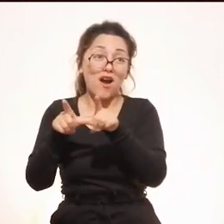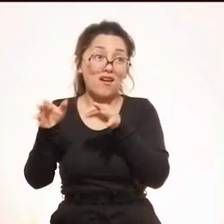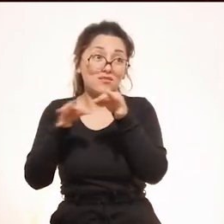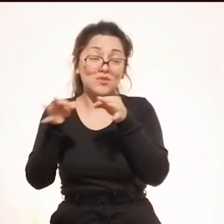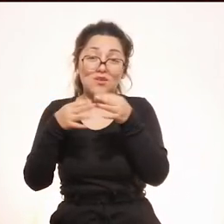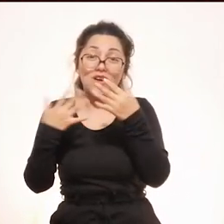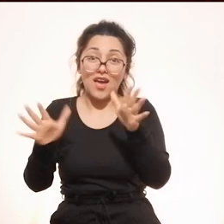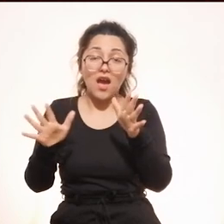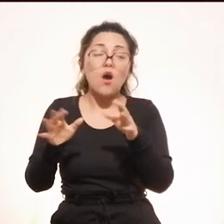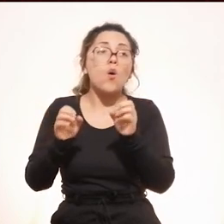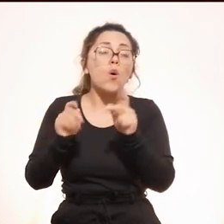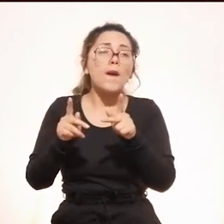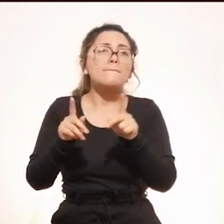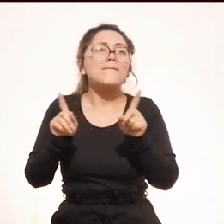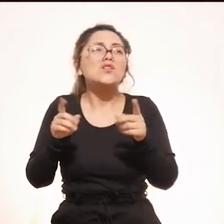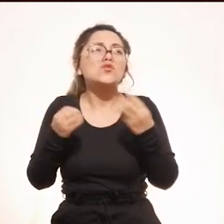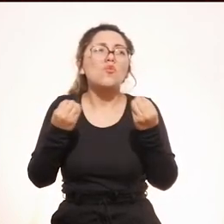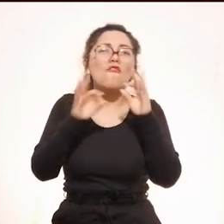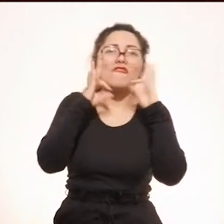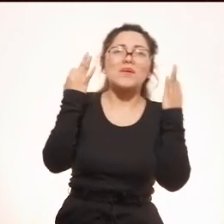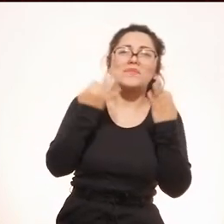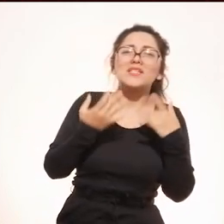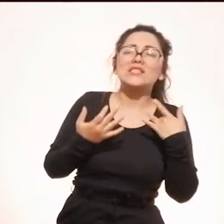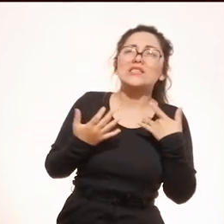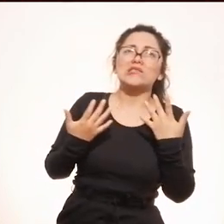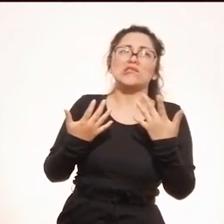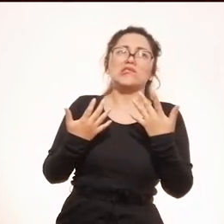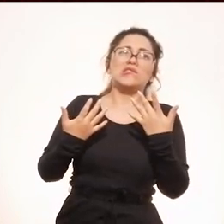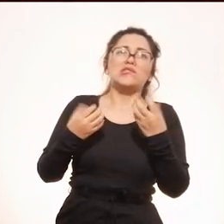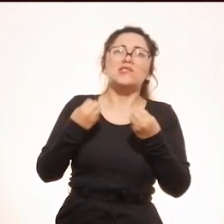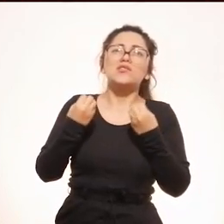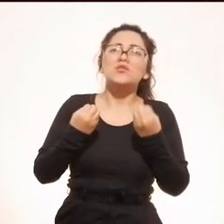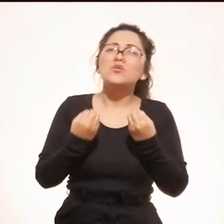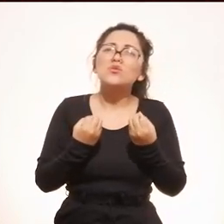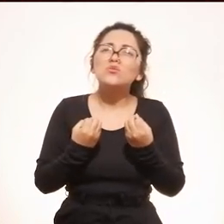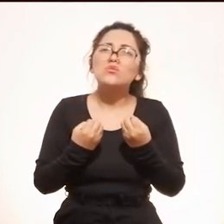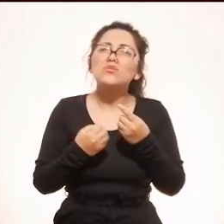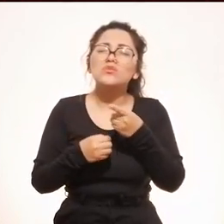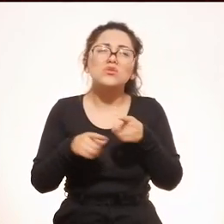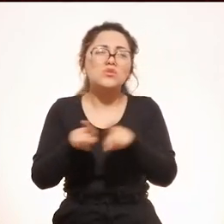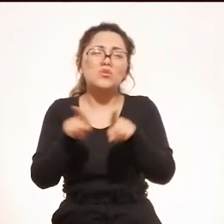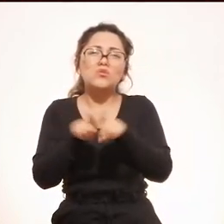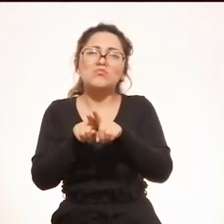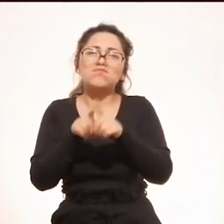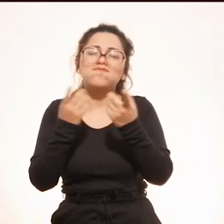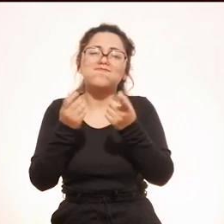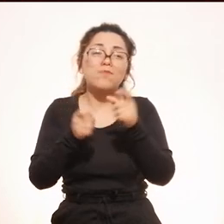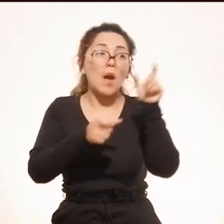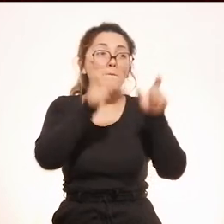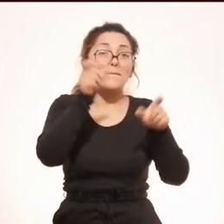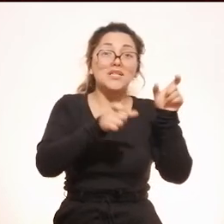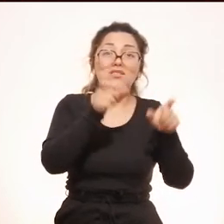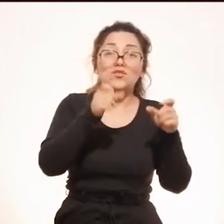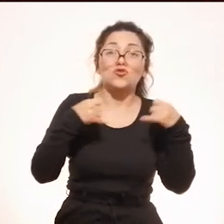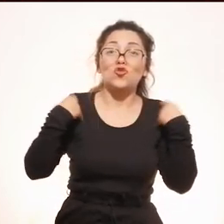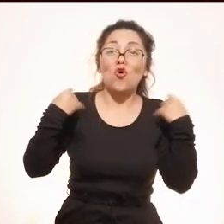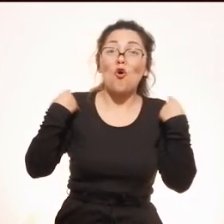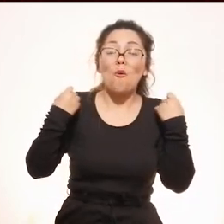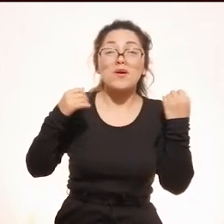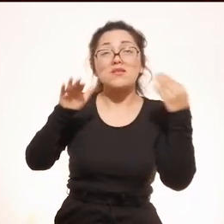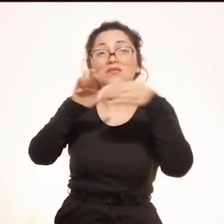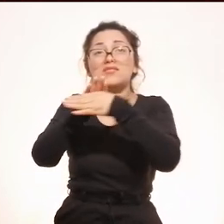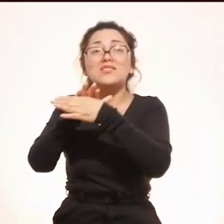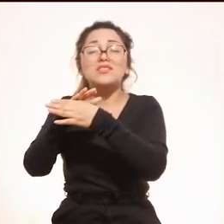descrito, para seguridad también de las familias y de los propios postulantes que vayan a asistir, que